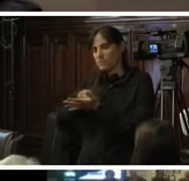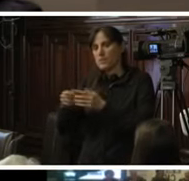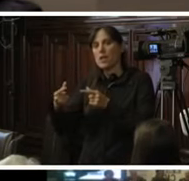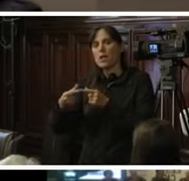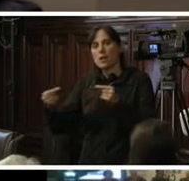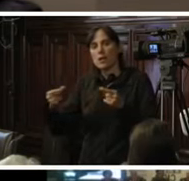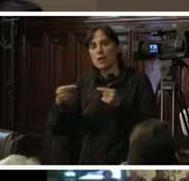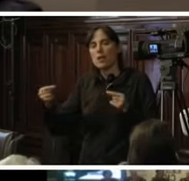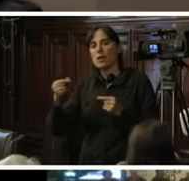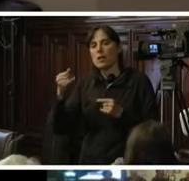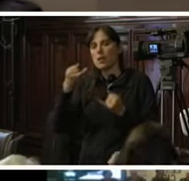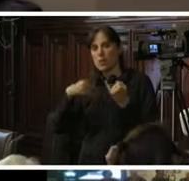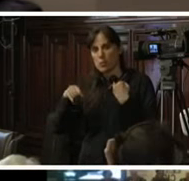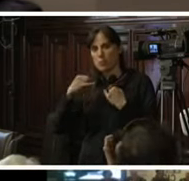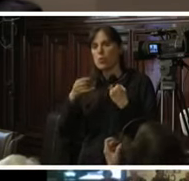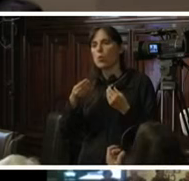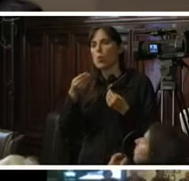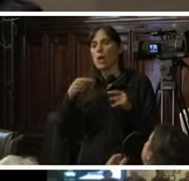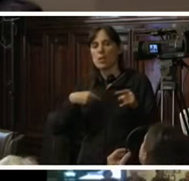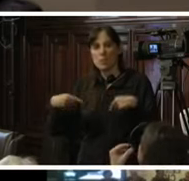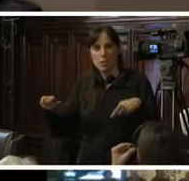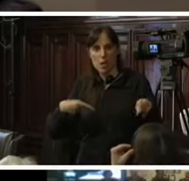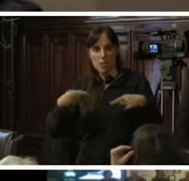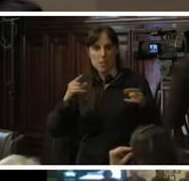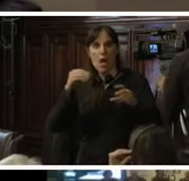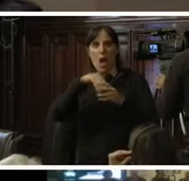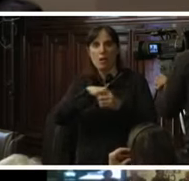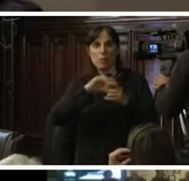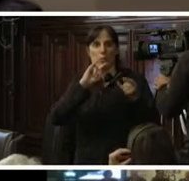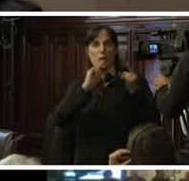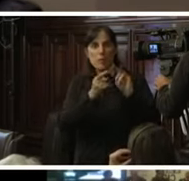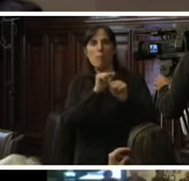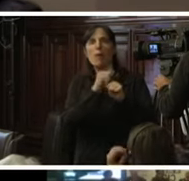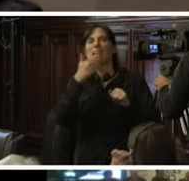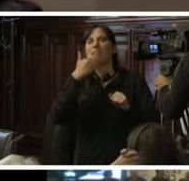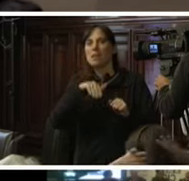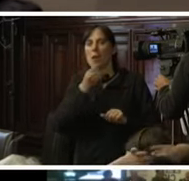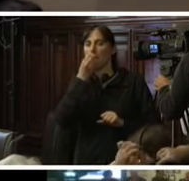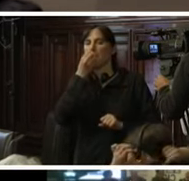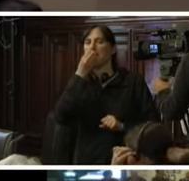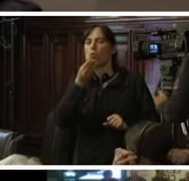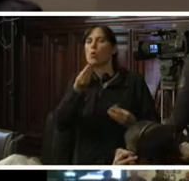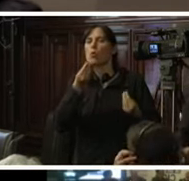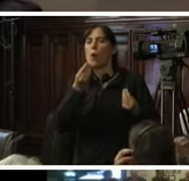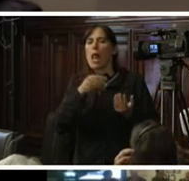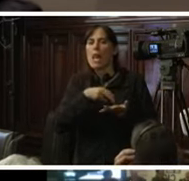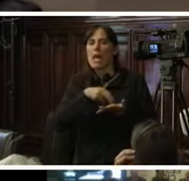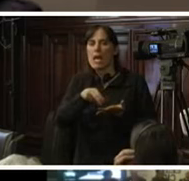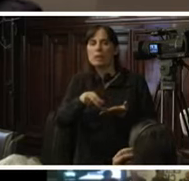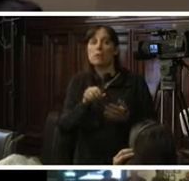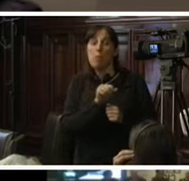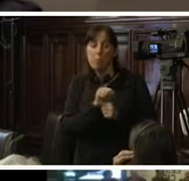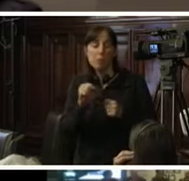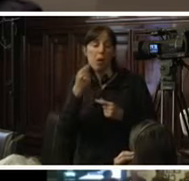y del trámite que está dando a la misma el Congreso para que puedan comprender mejor los hechos y si fuera posible absolver alguna